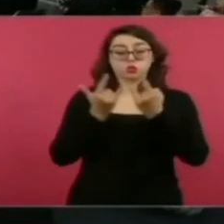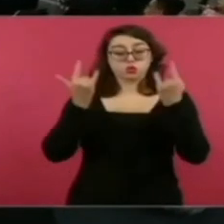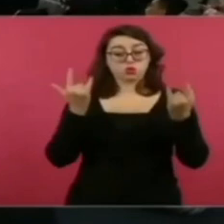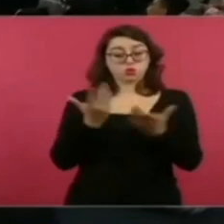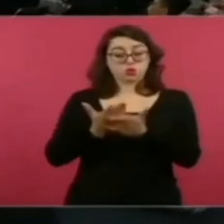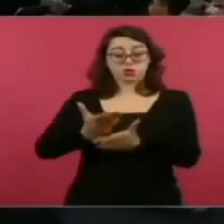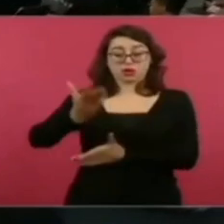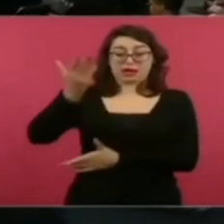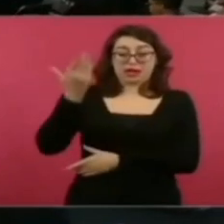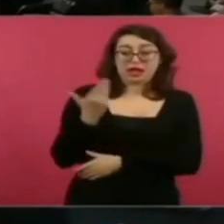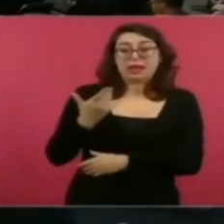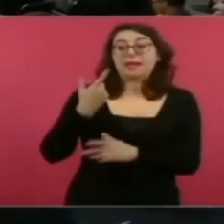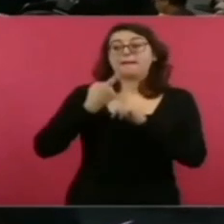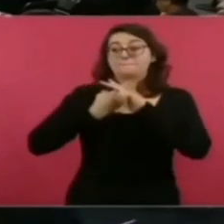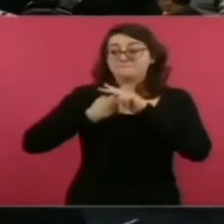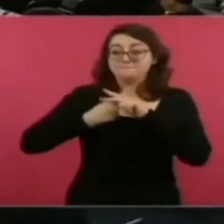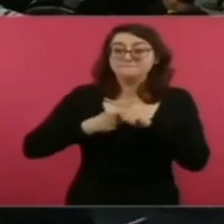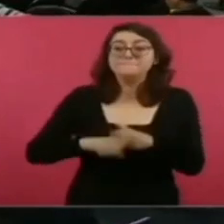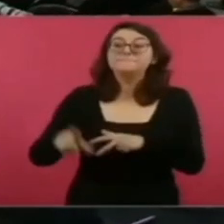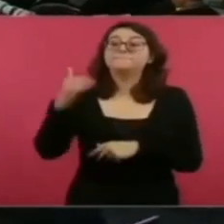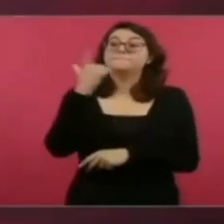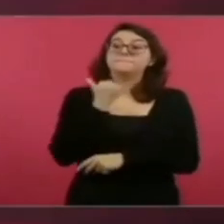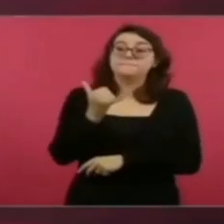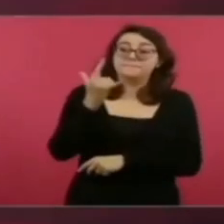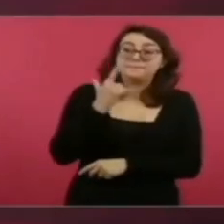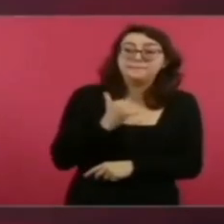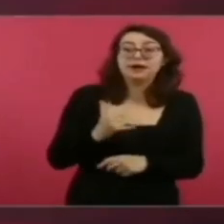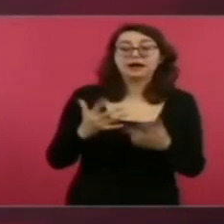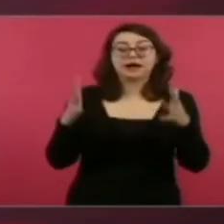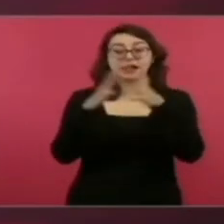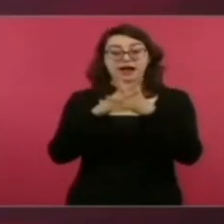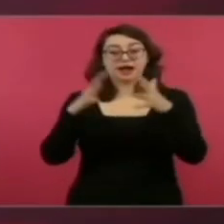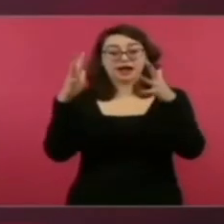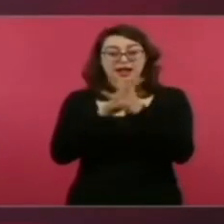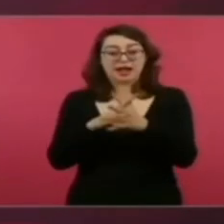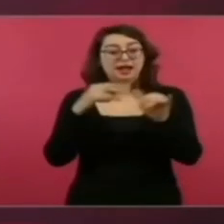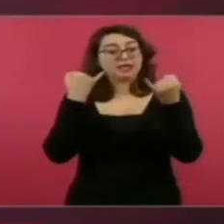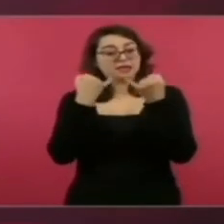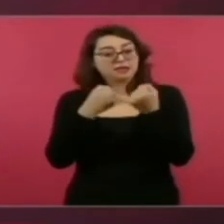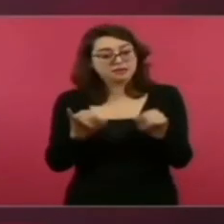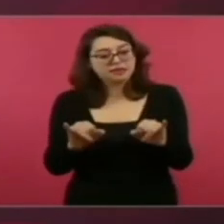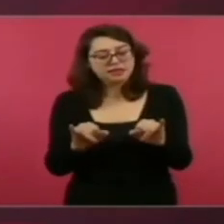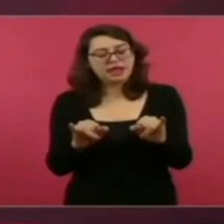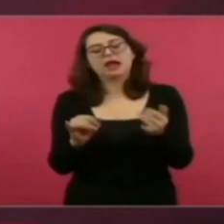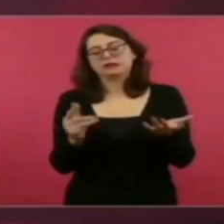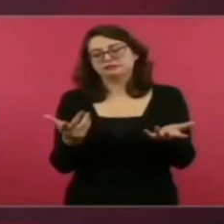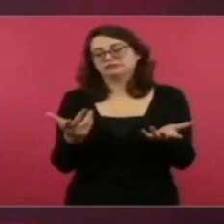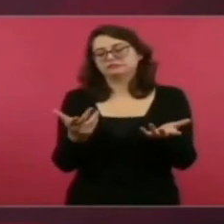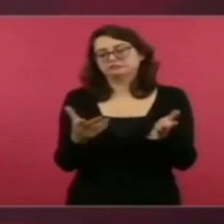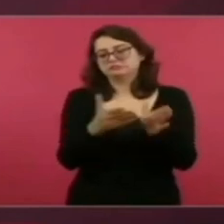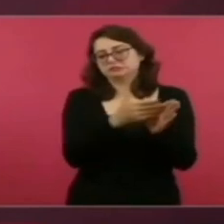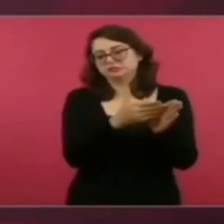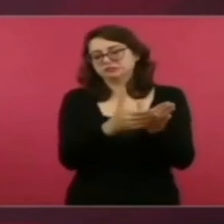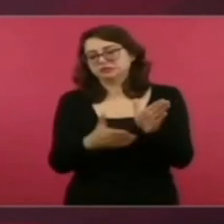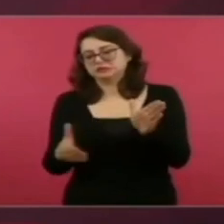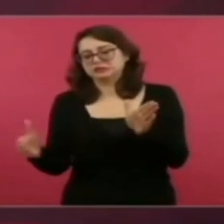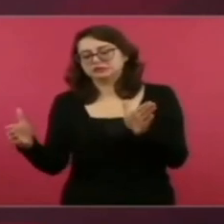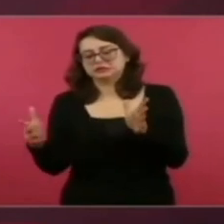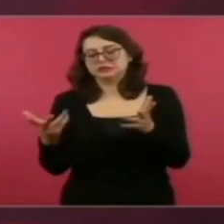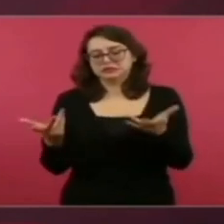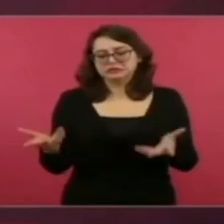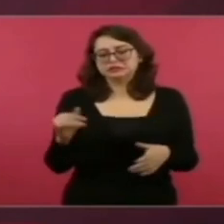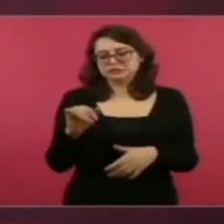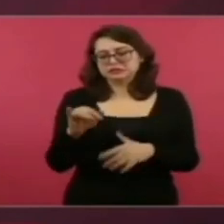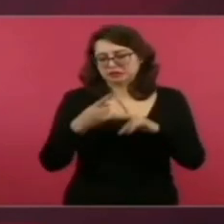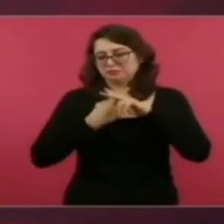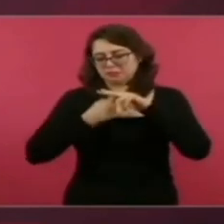lucha de Hidalgo y de Morelos en favor de la justicia, para abolir la esclavitud.